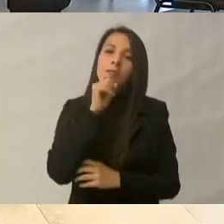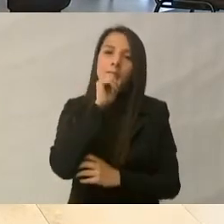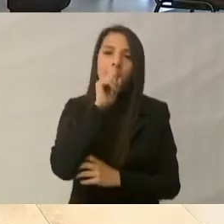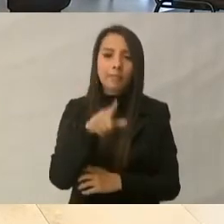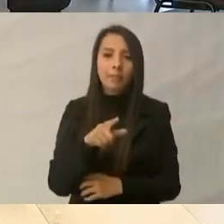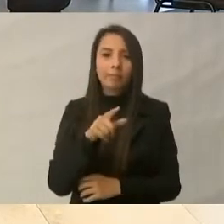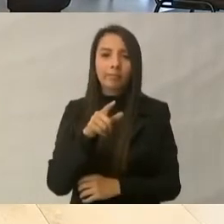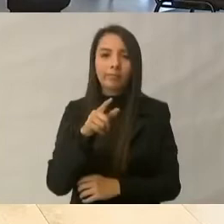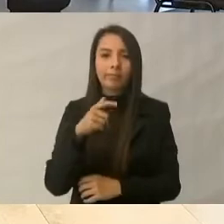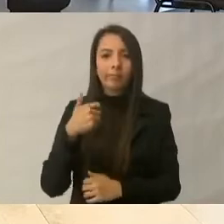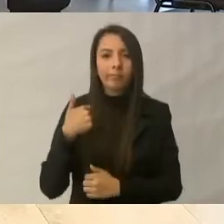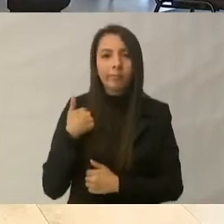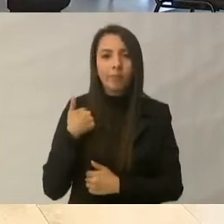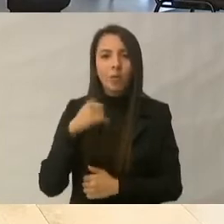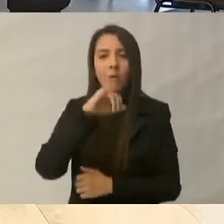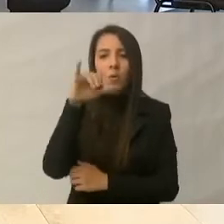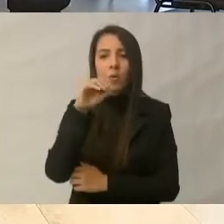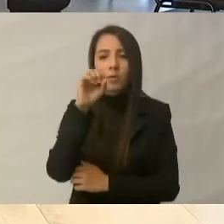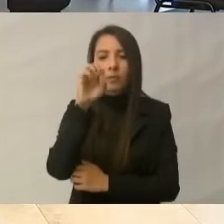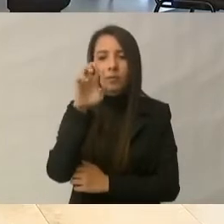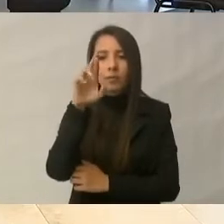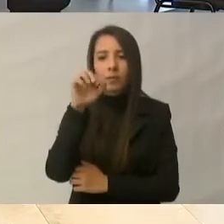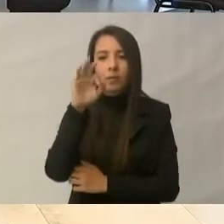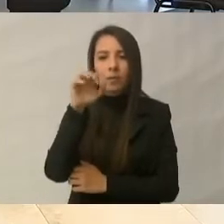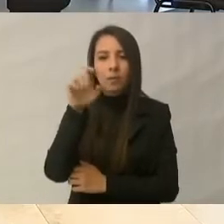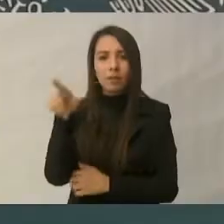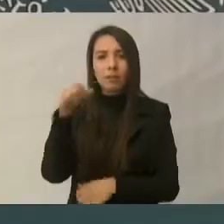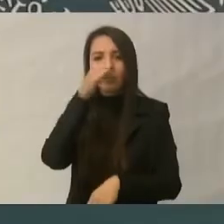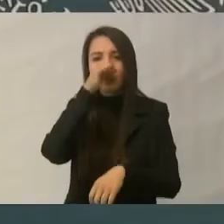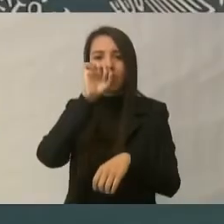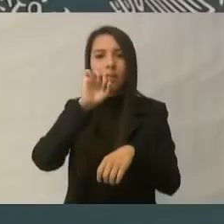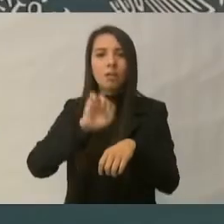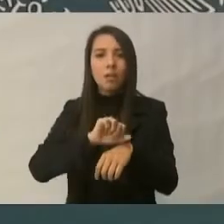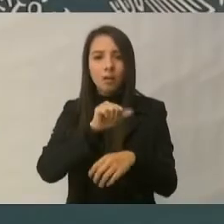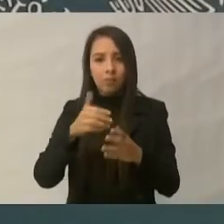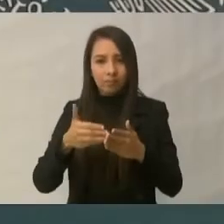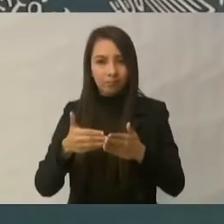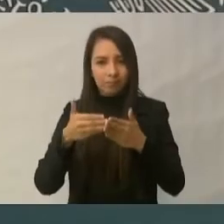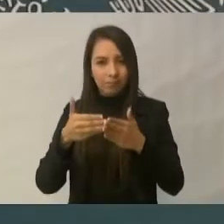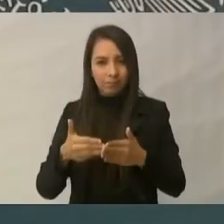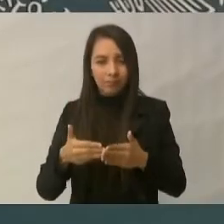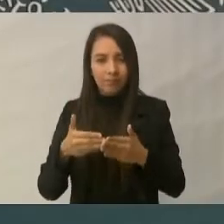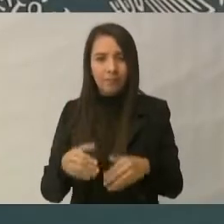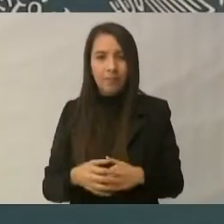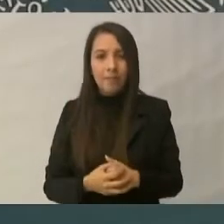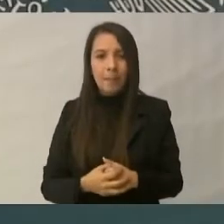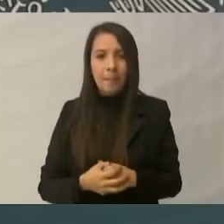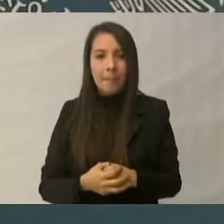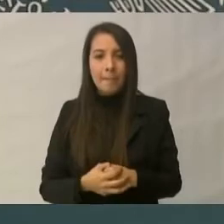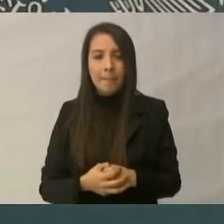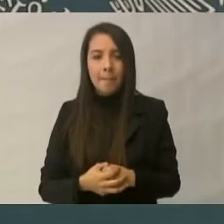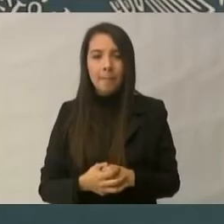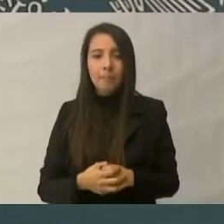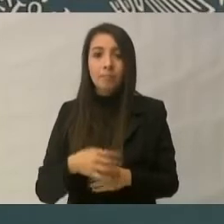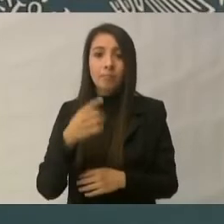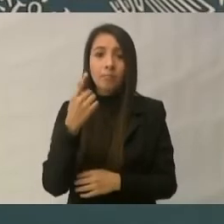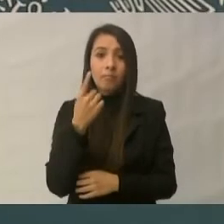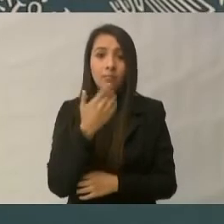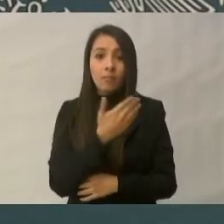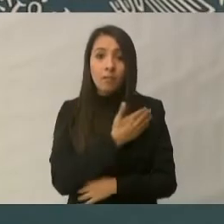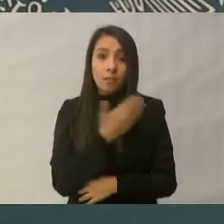Rafael Ojeda Durán, Secretario de Marina. que bien que ya